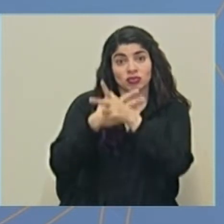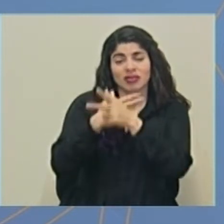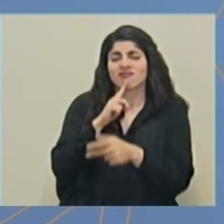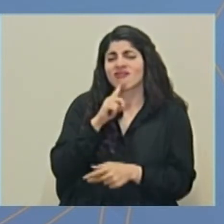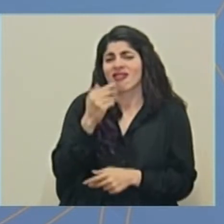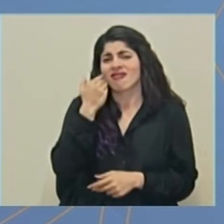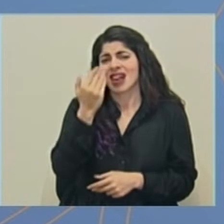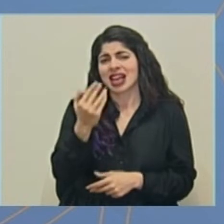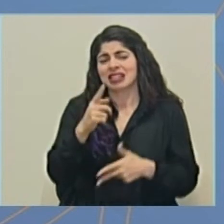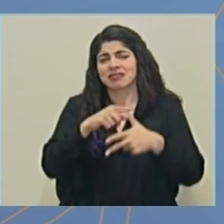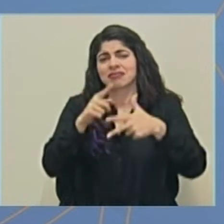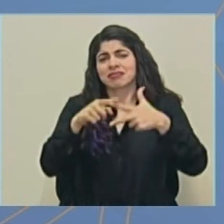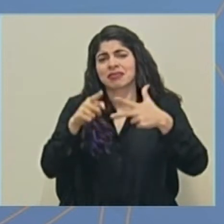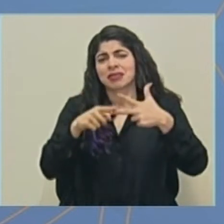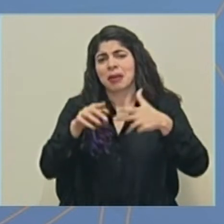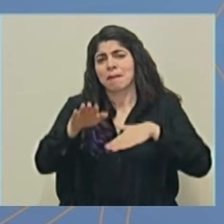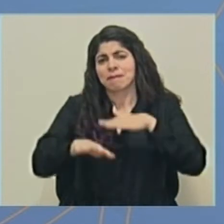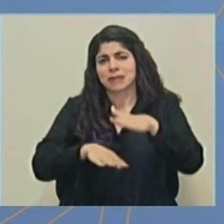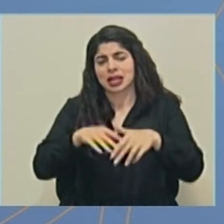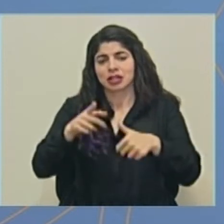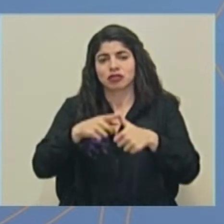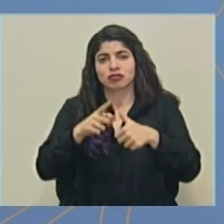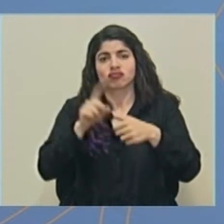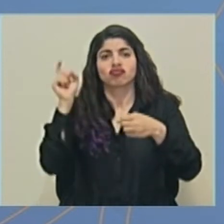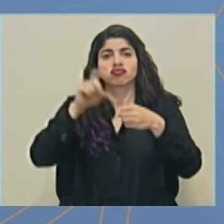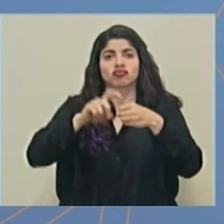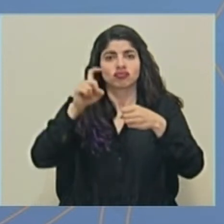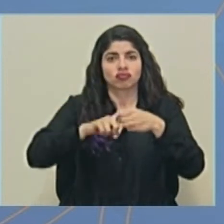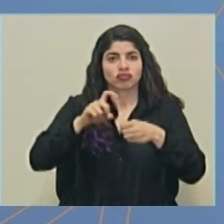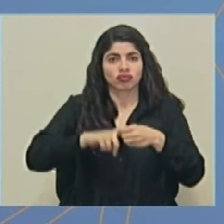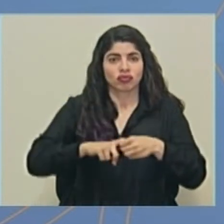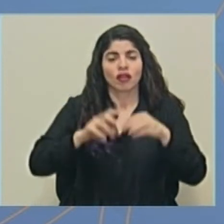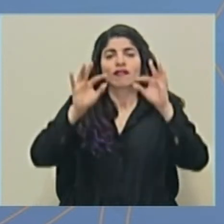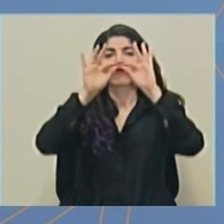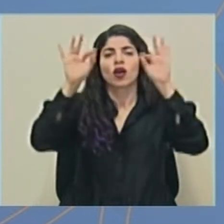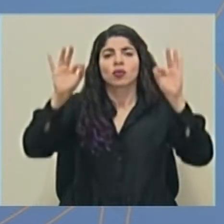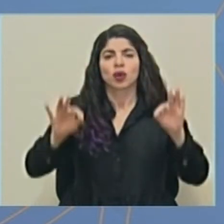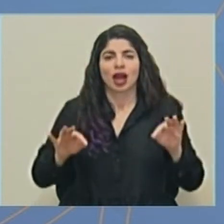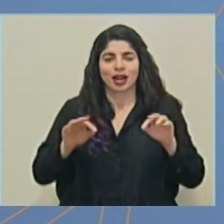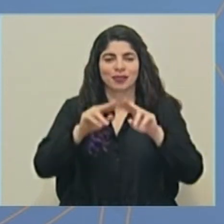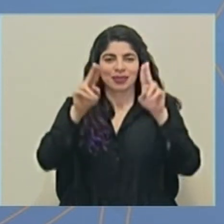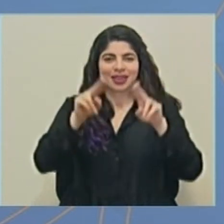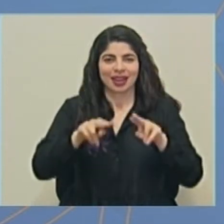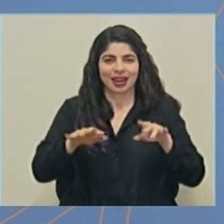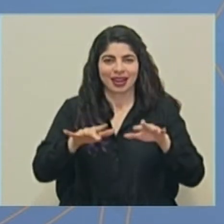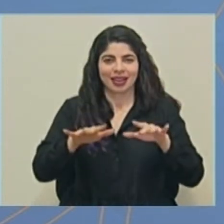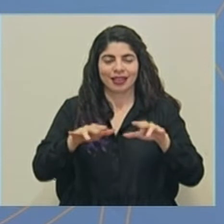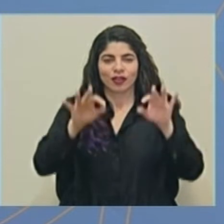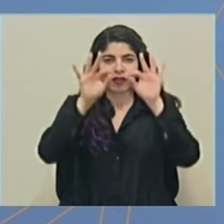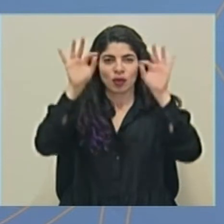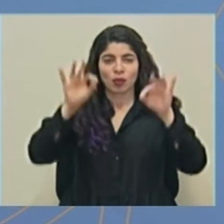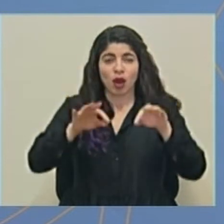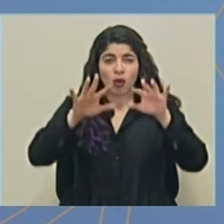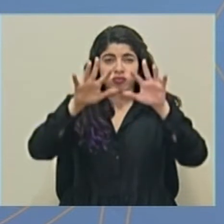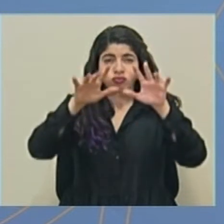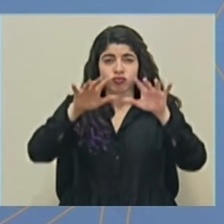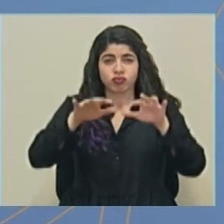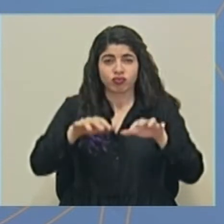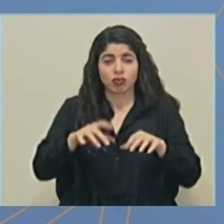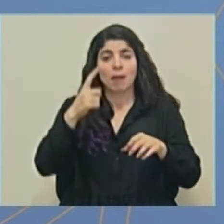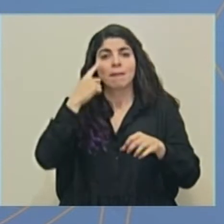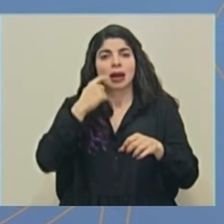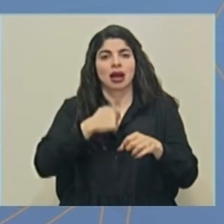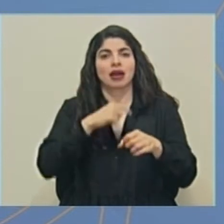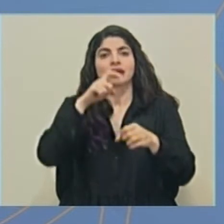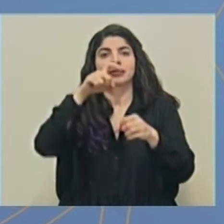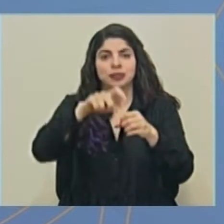sencillo, tres pasos básicos, uno es unirnos mediante un formulario en línea que podemos registrar nuestra participación.